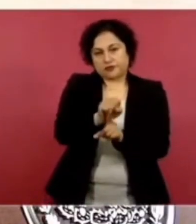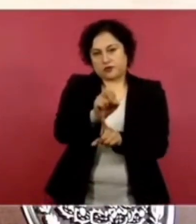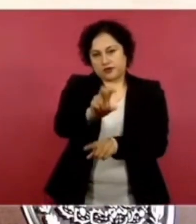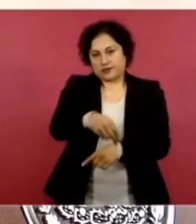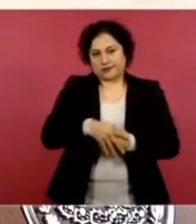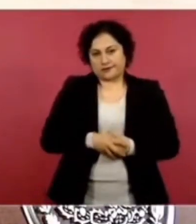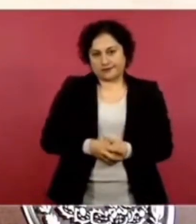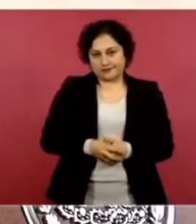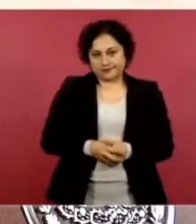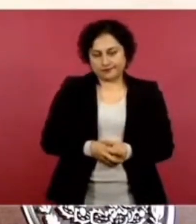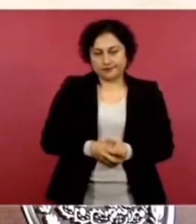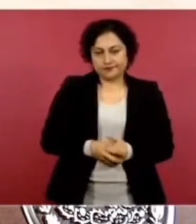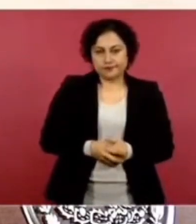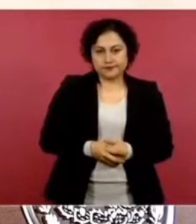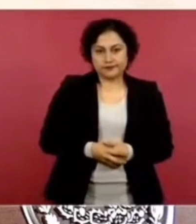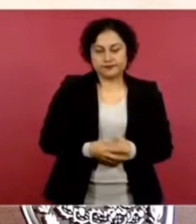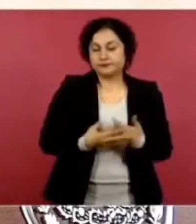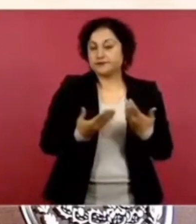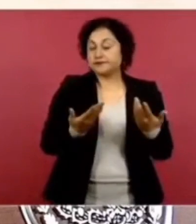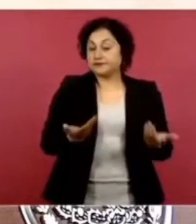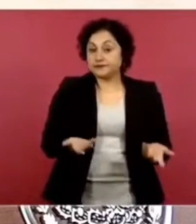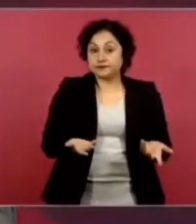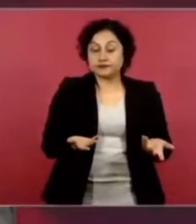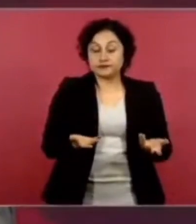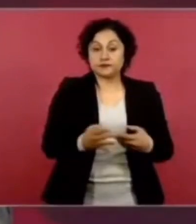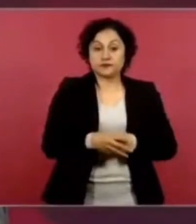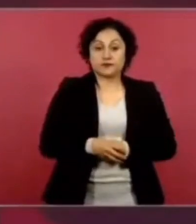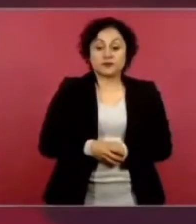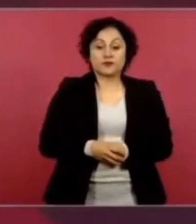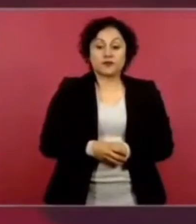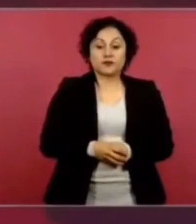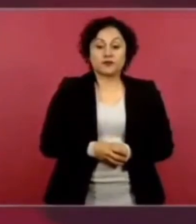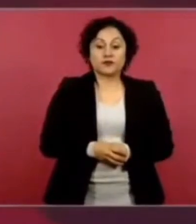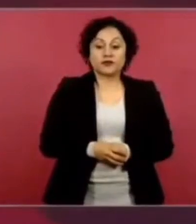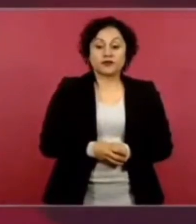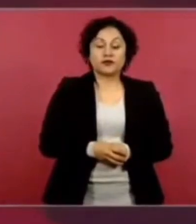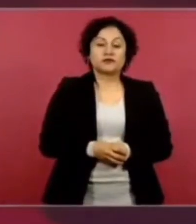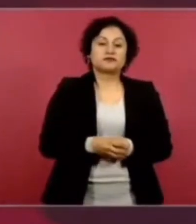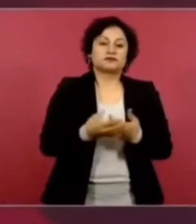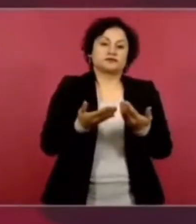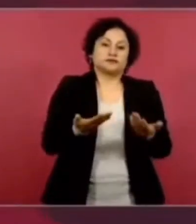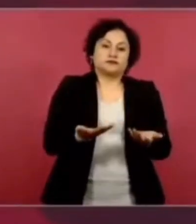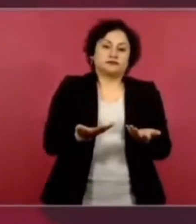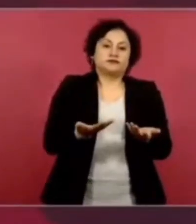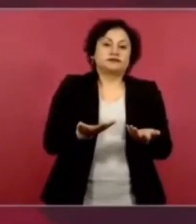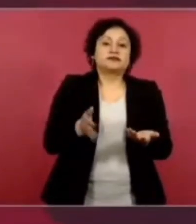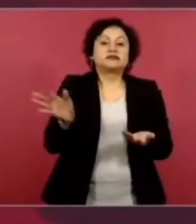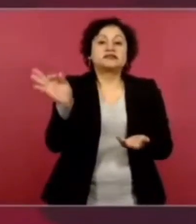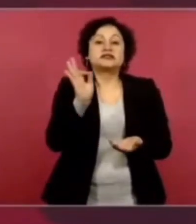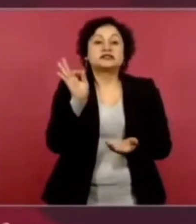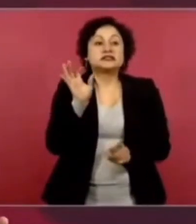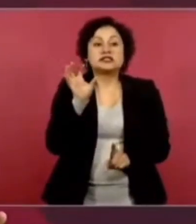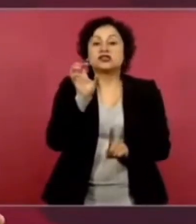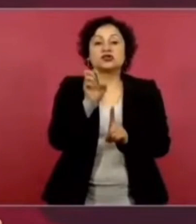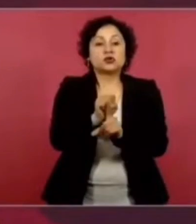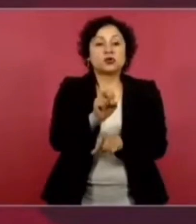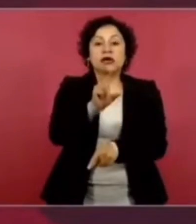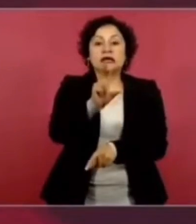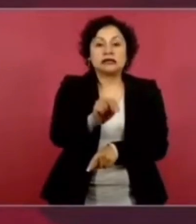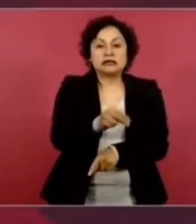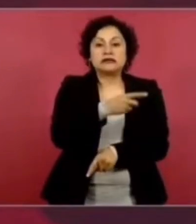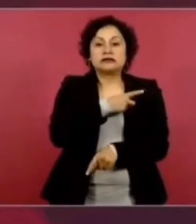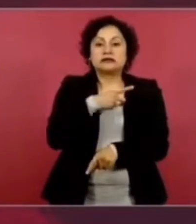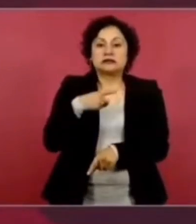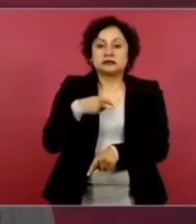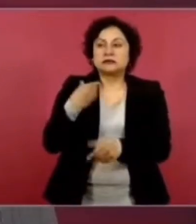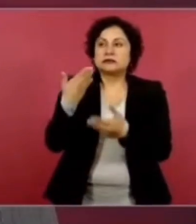Y hay que pedir préstamos, hay que endeudar, hay